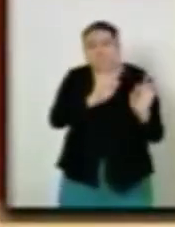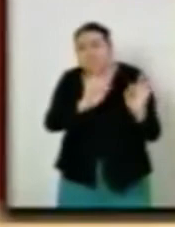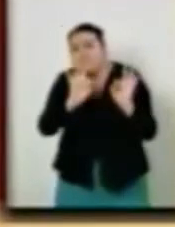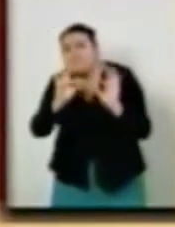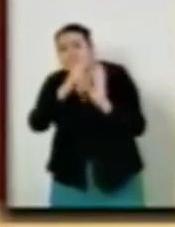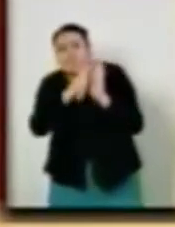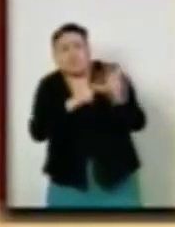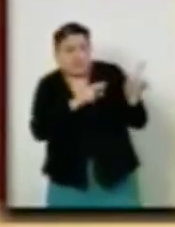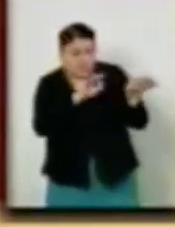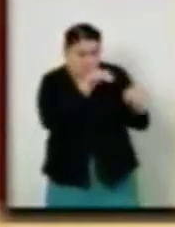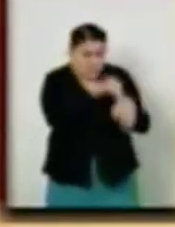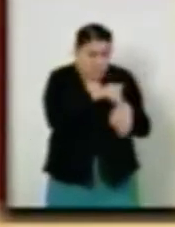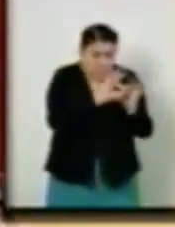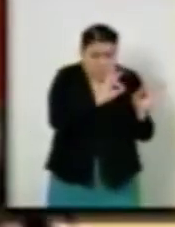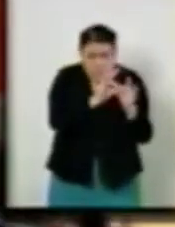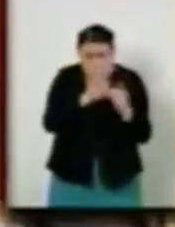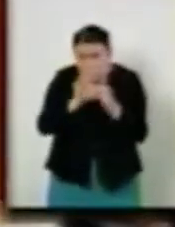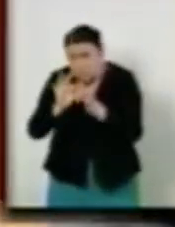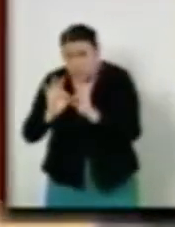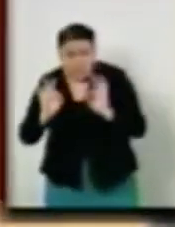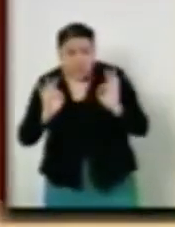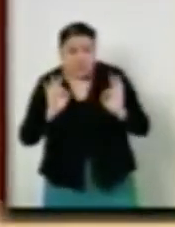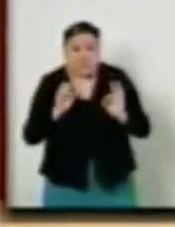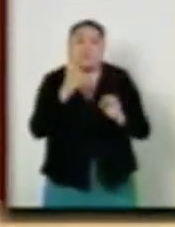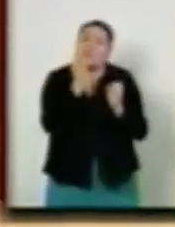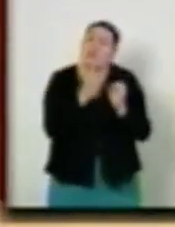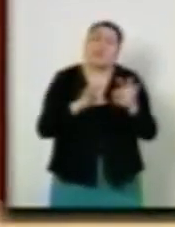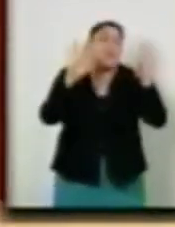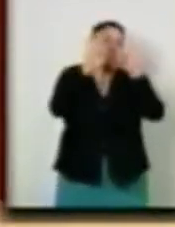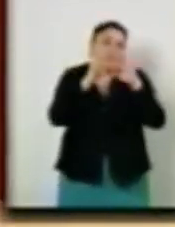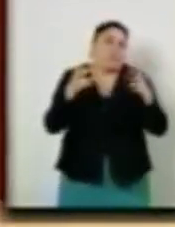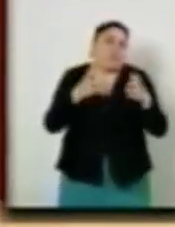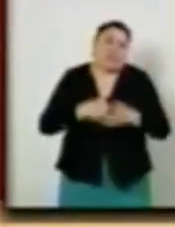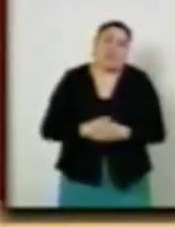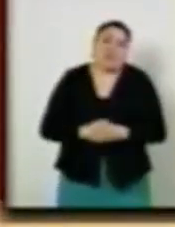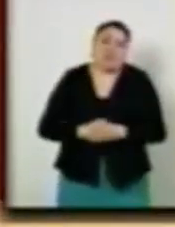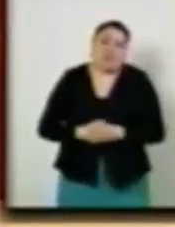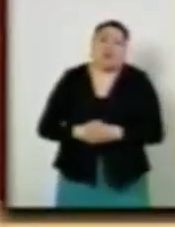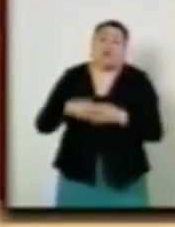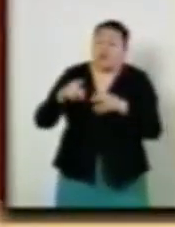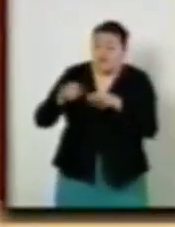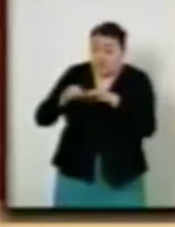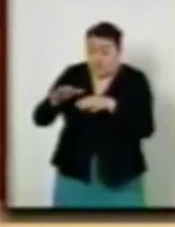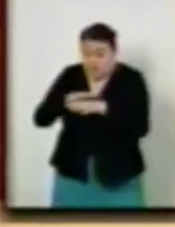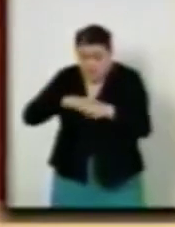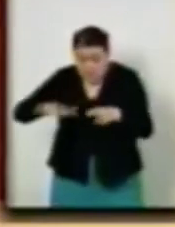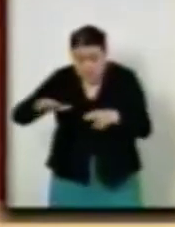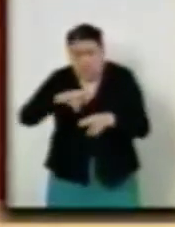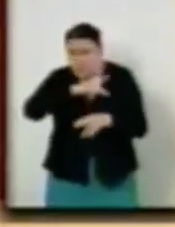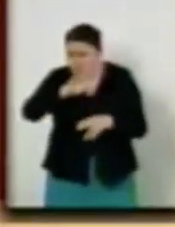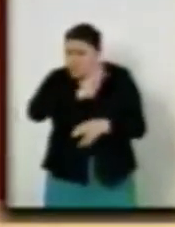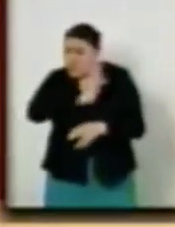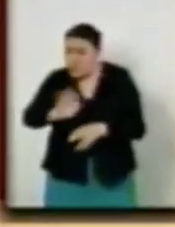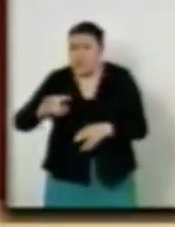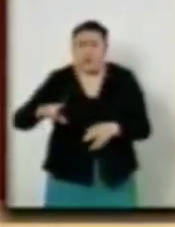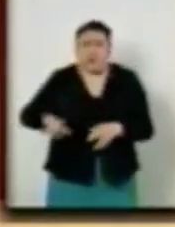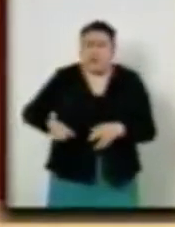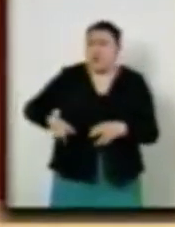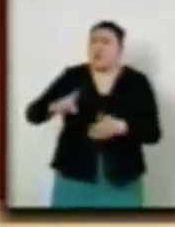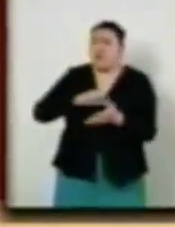cumplimiento de dicha ley. El derecho al trabajo debe estar garantizado por el Estado.